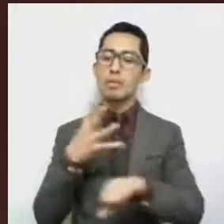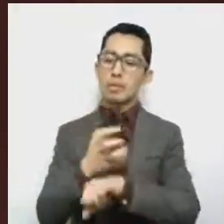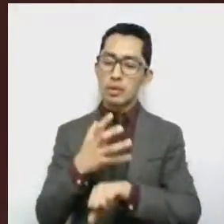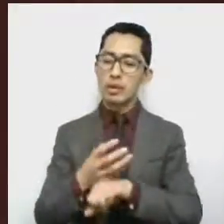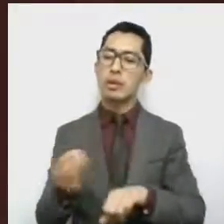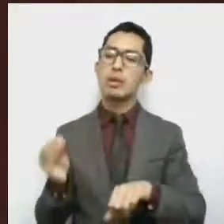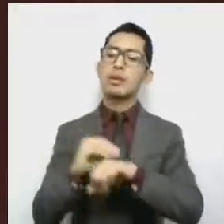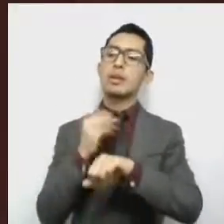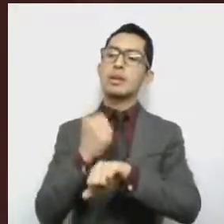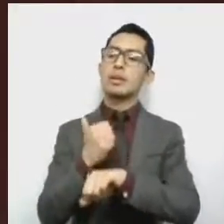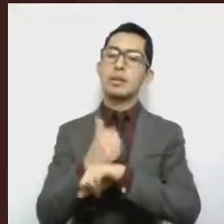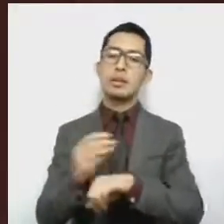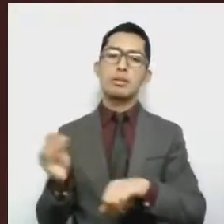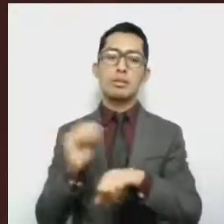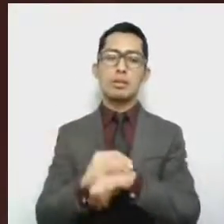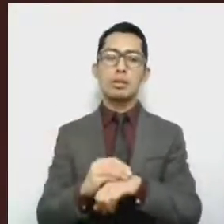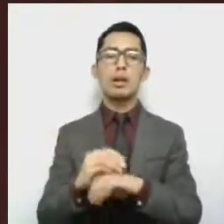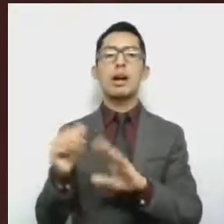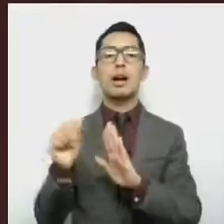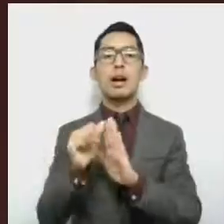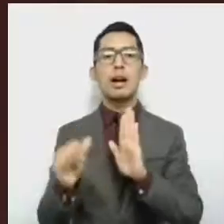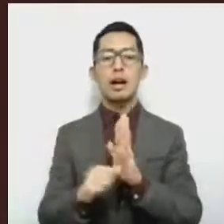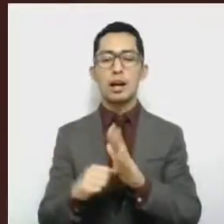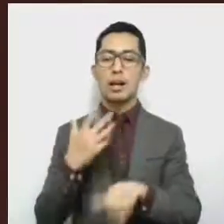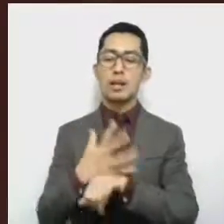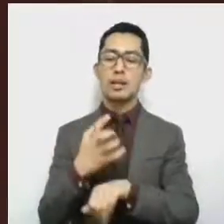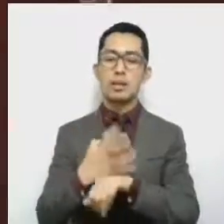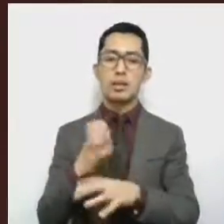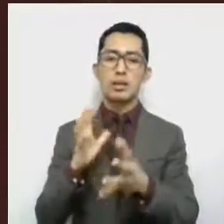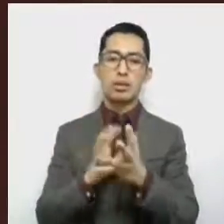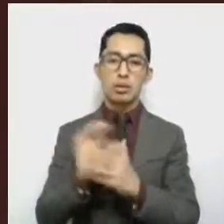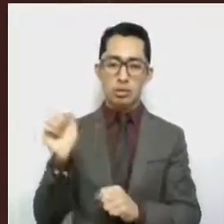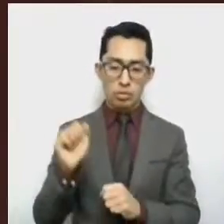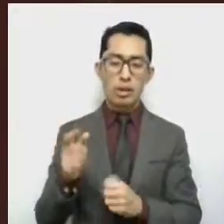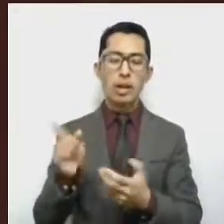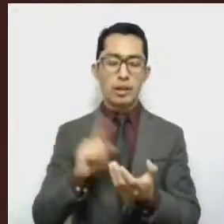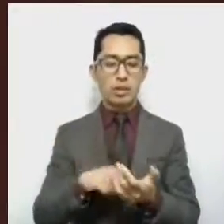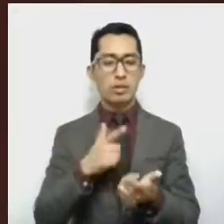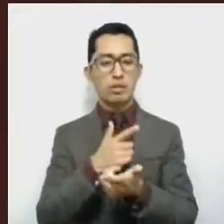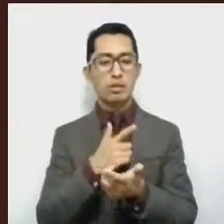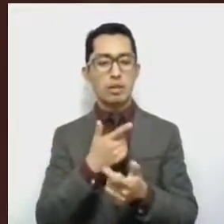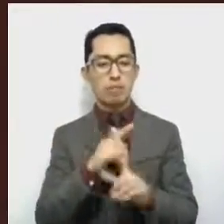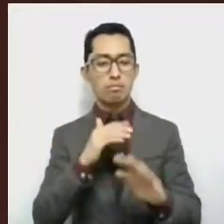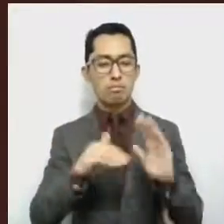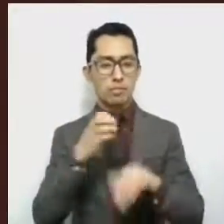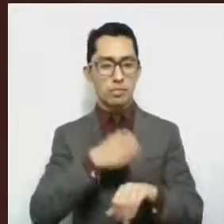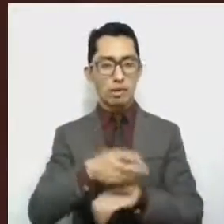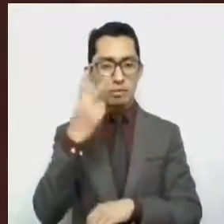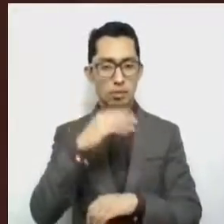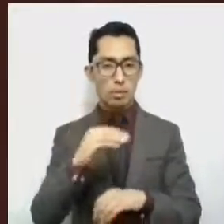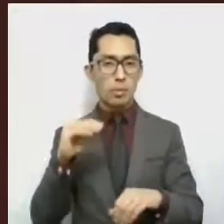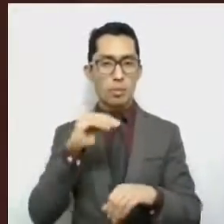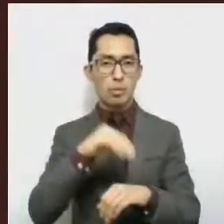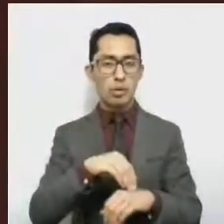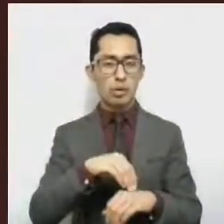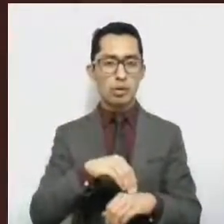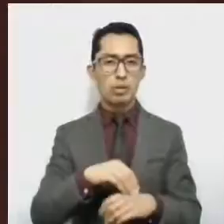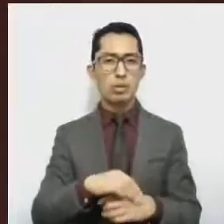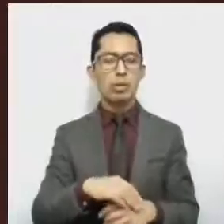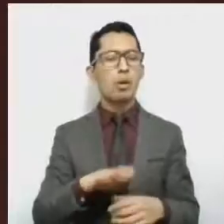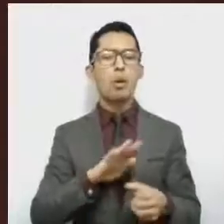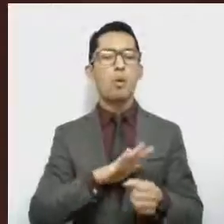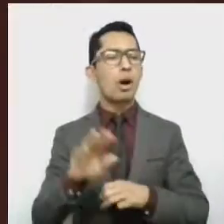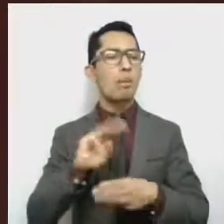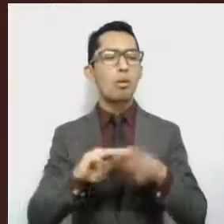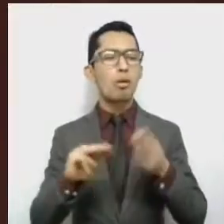sexto al artículo quinto de la Constitución Política del Estado Libre y Soberano de México, de conformidad con la siguiente